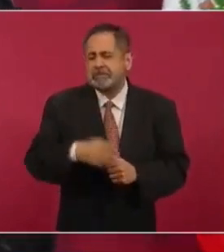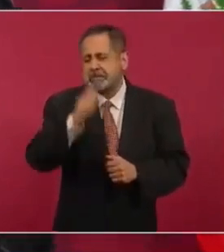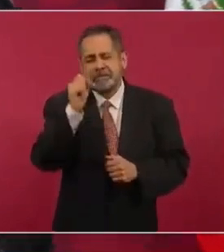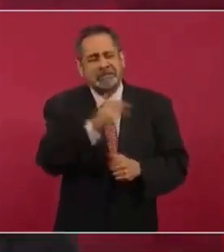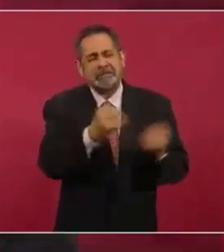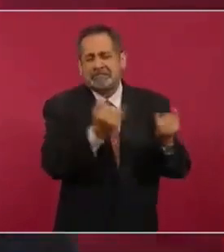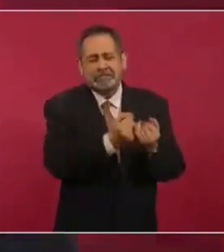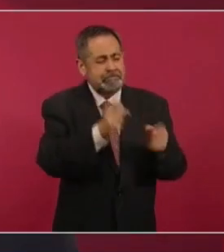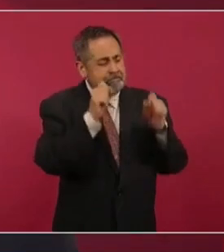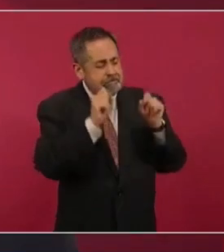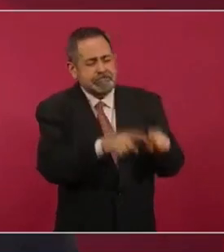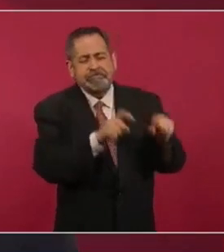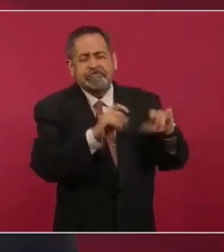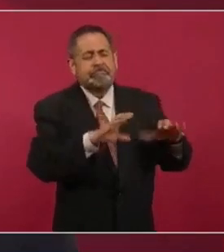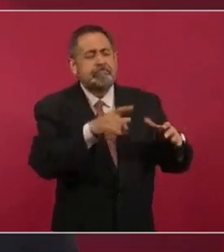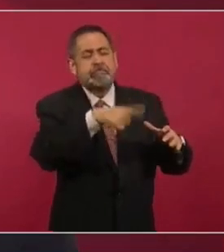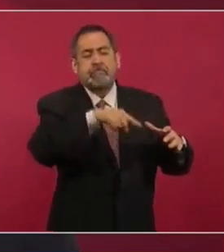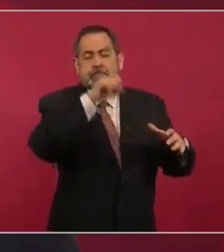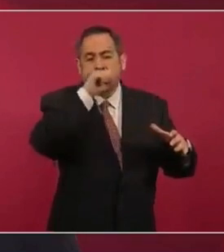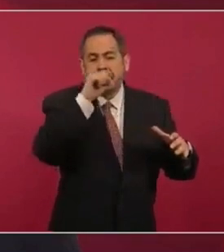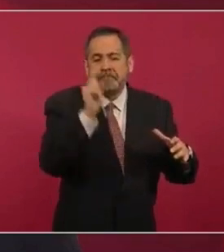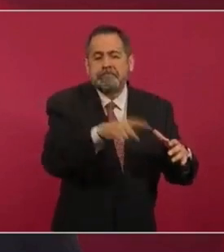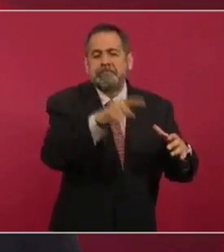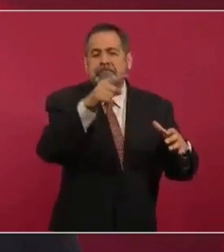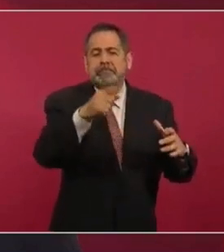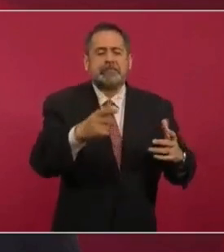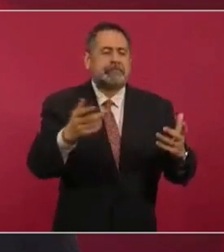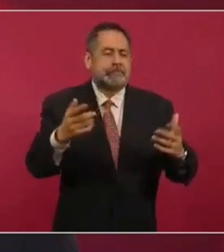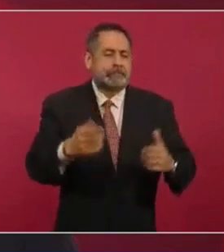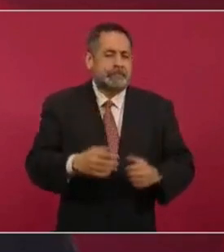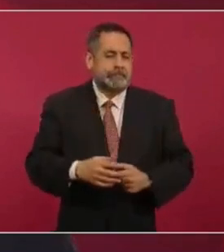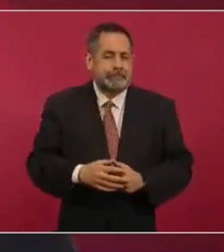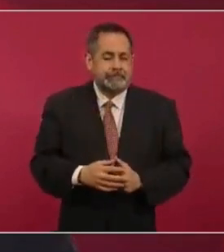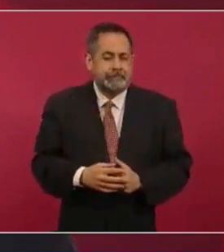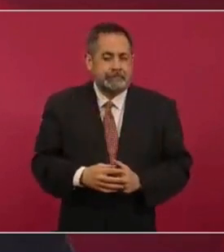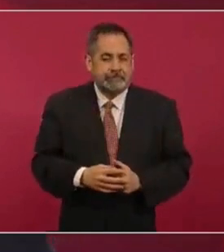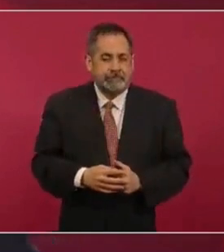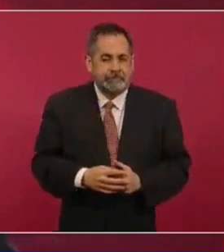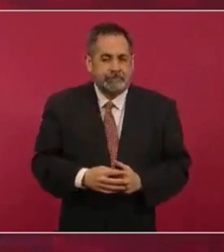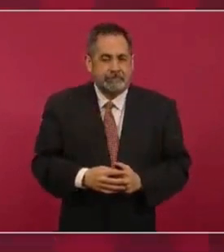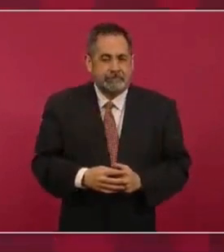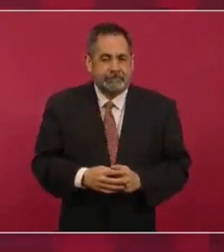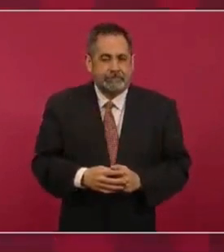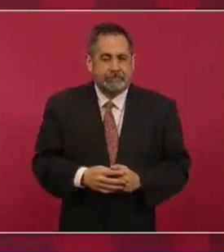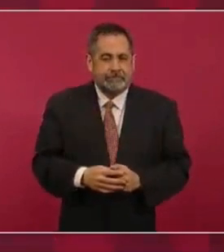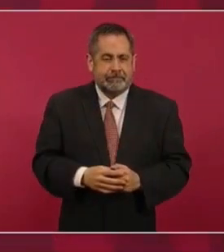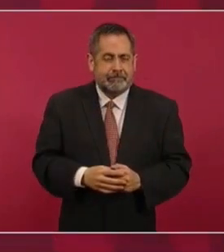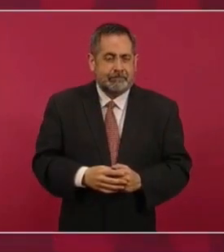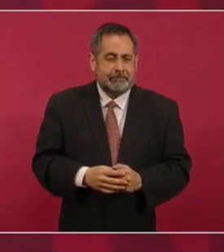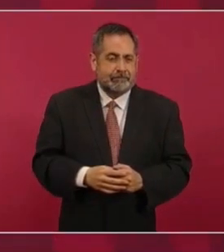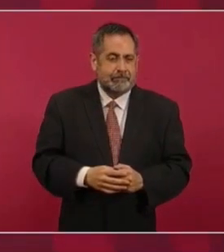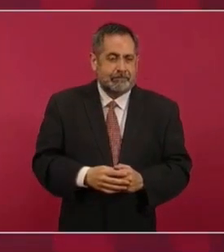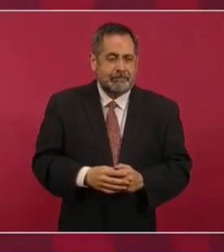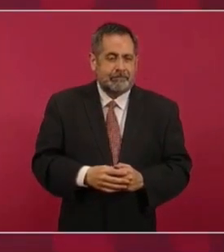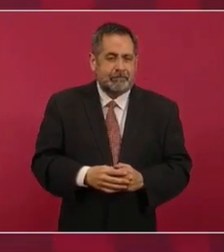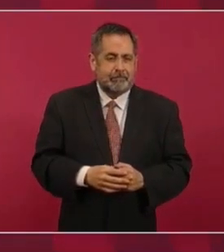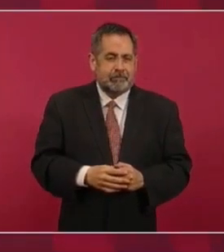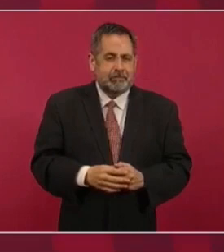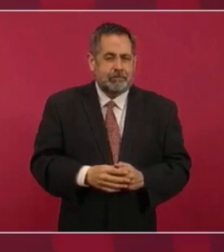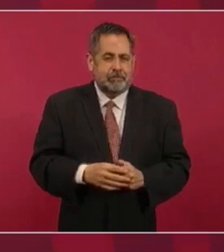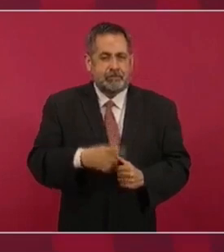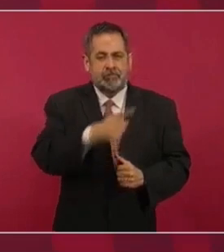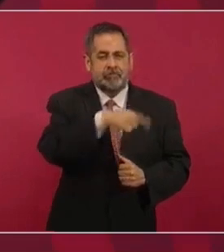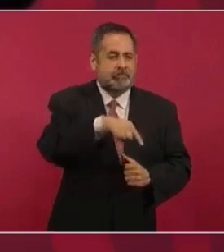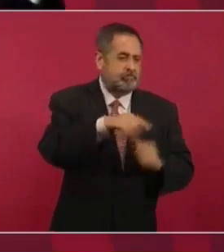miembros de aquí, que tienen una acción